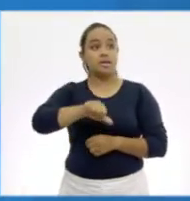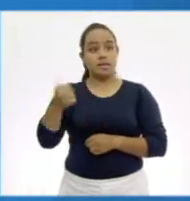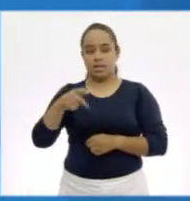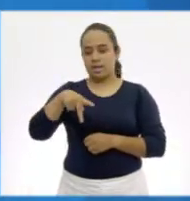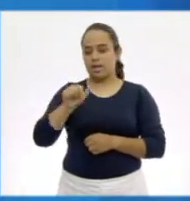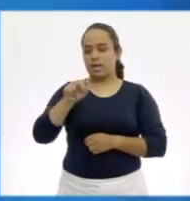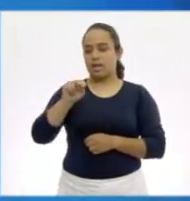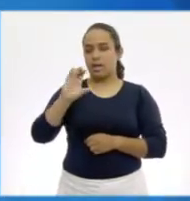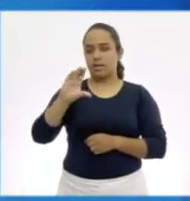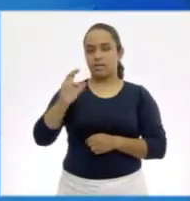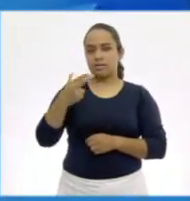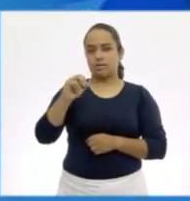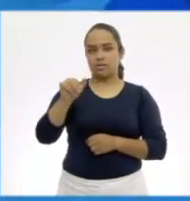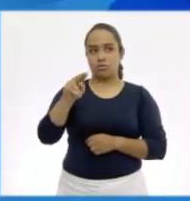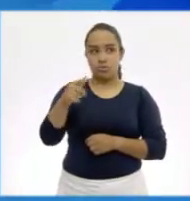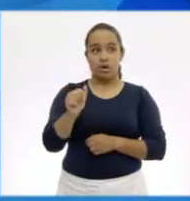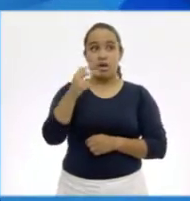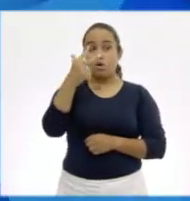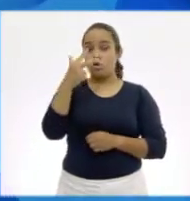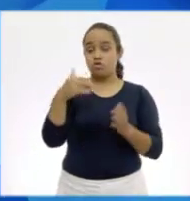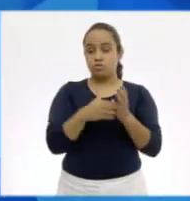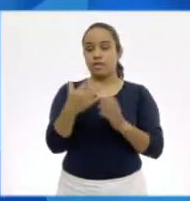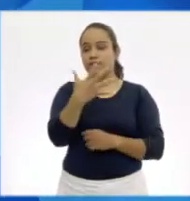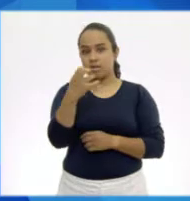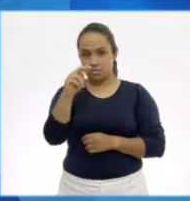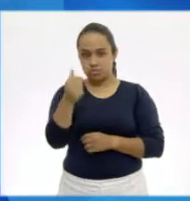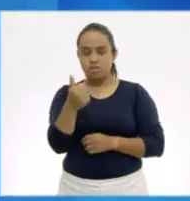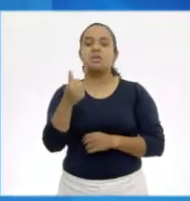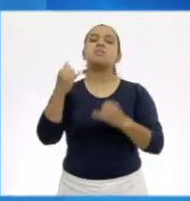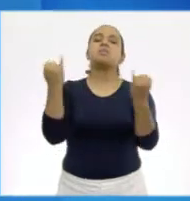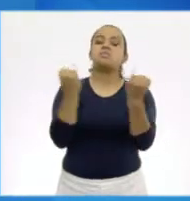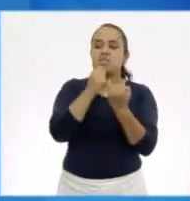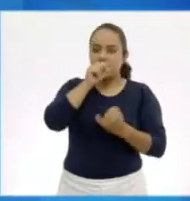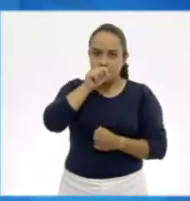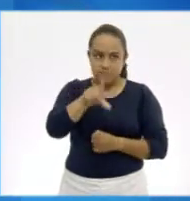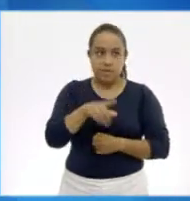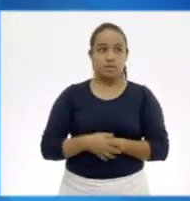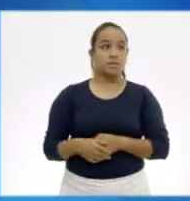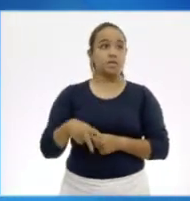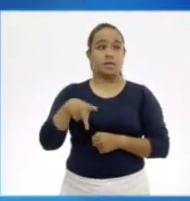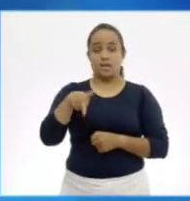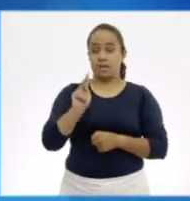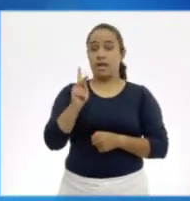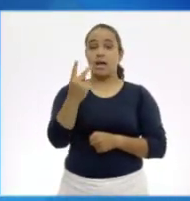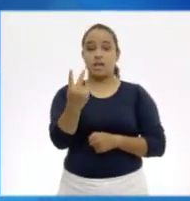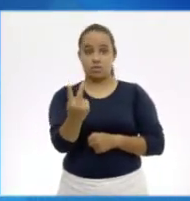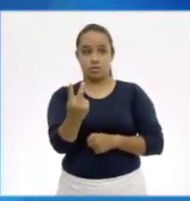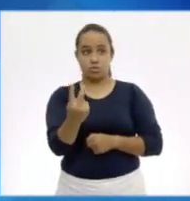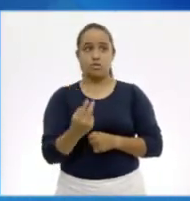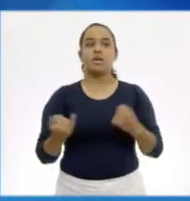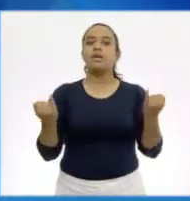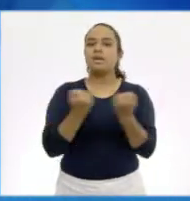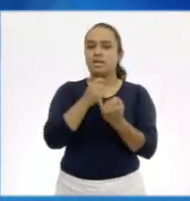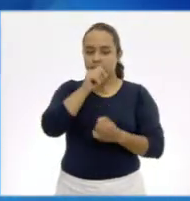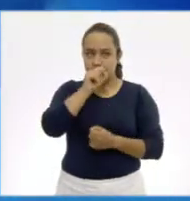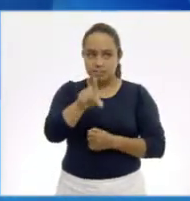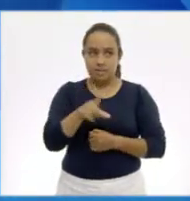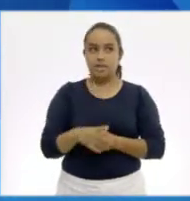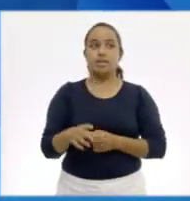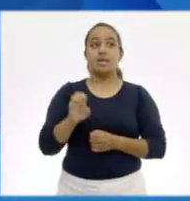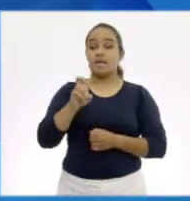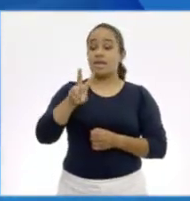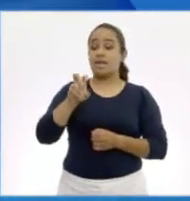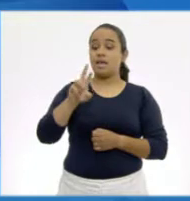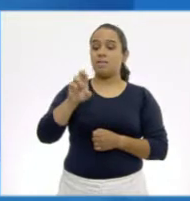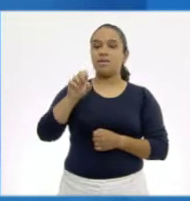Kanchenyunga. Ocho mil quinientos ochenta y seis. También. también entra en la respuesta. K2. También. También entra. Y el Everest.